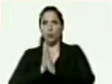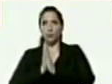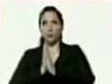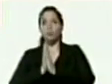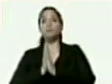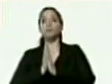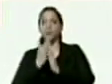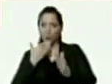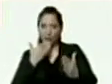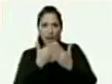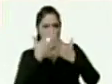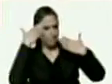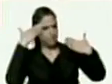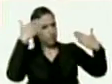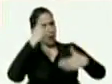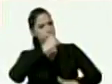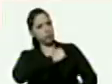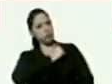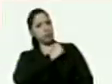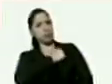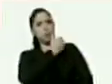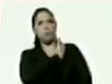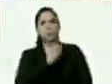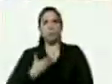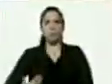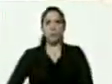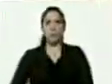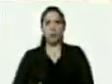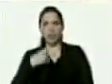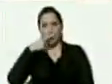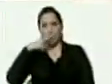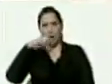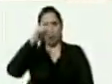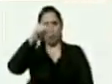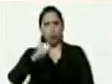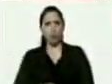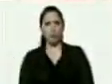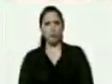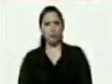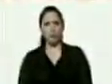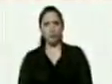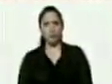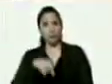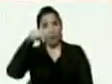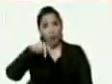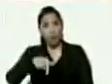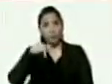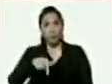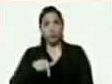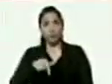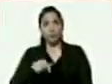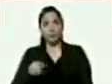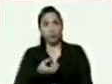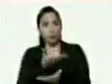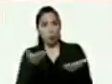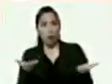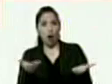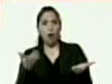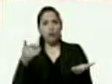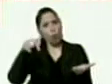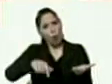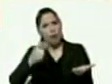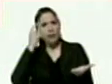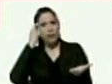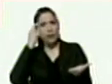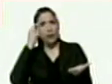un saludo camarada presidente Nicolás Maduro en este cuando usted hoy día está